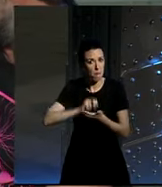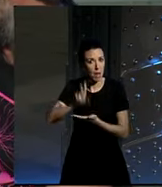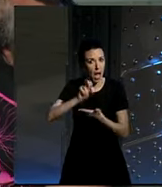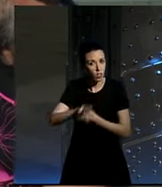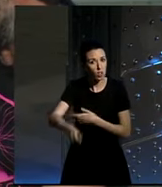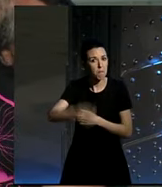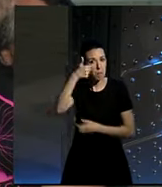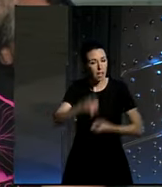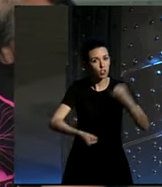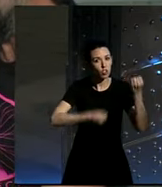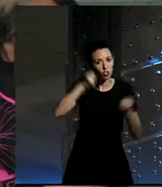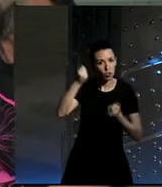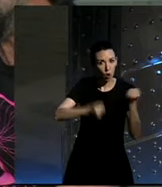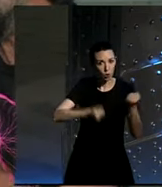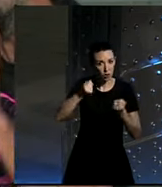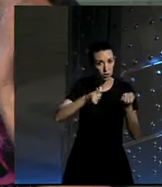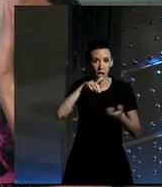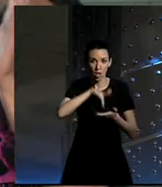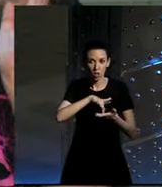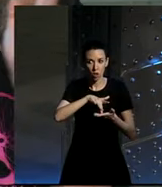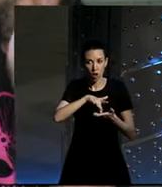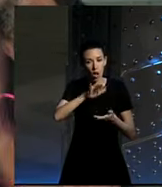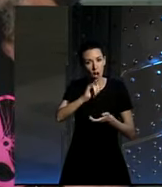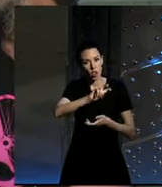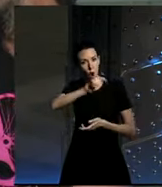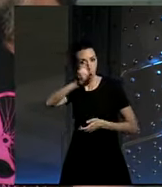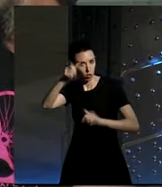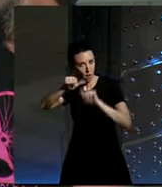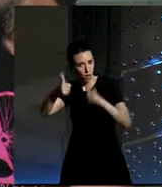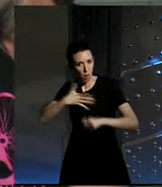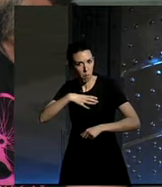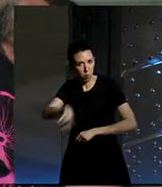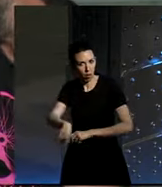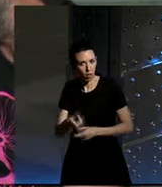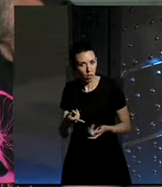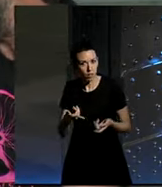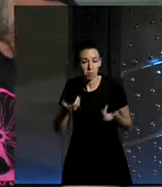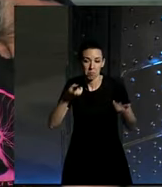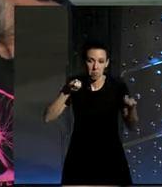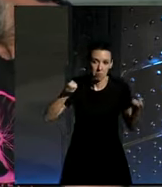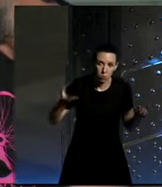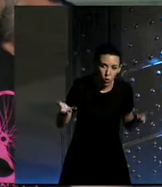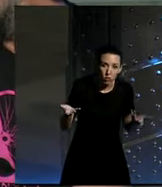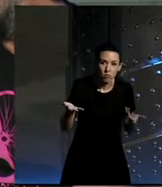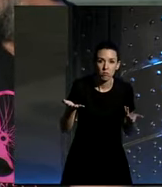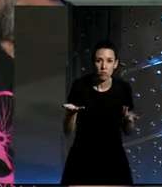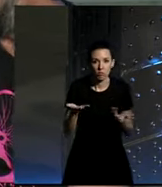todo coches de que hay otro mundo es posible y entonces pues bueno hay